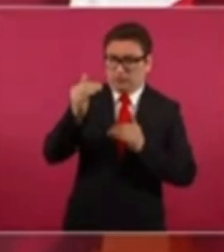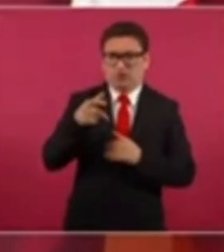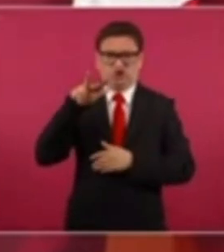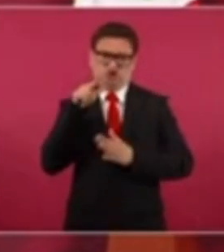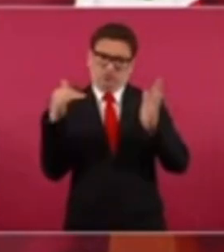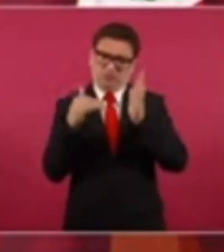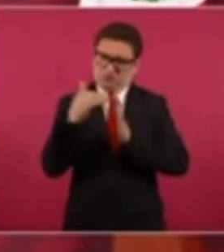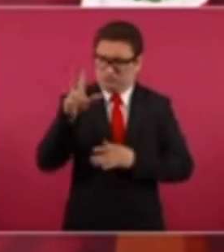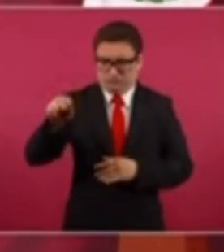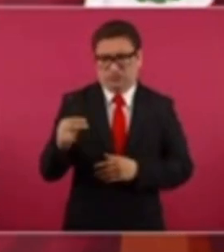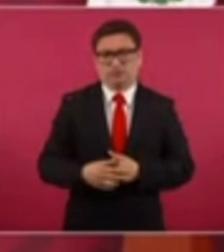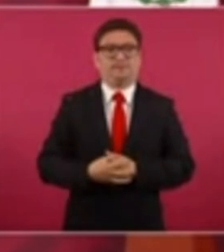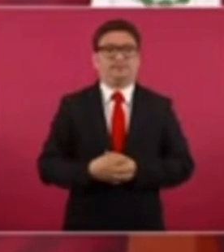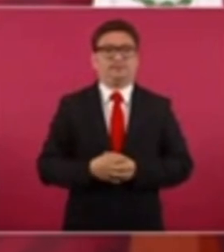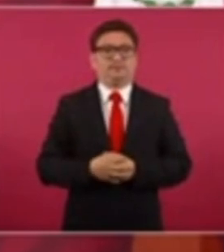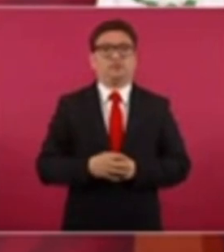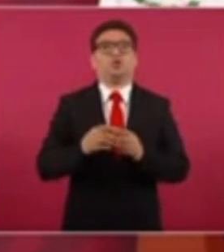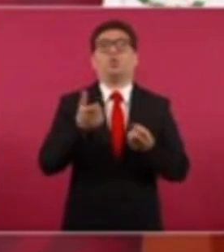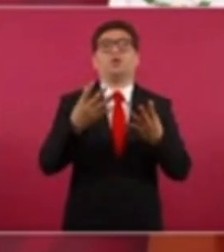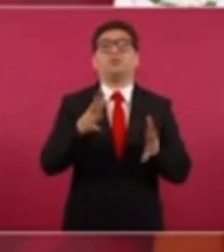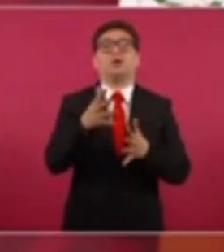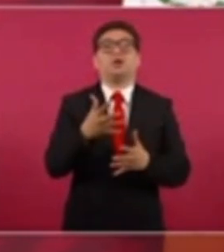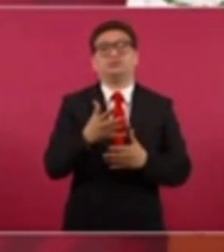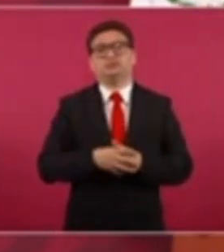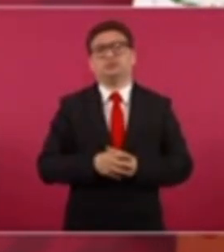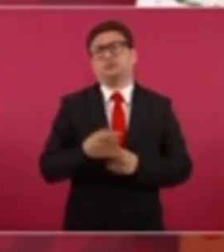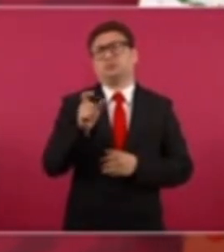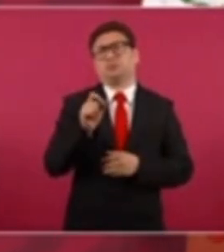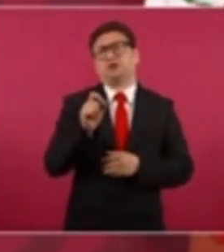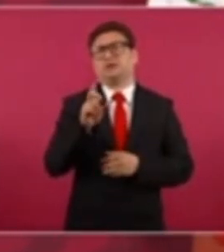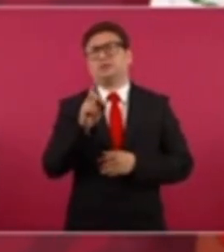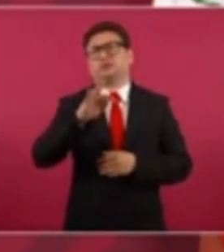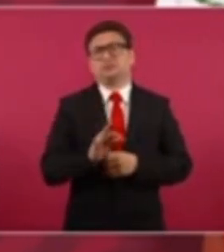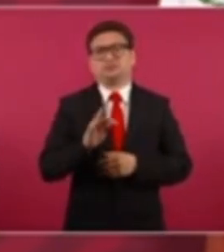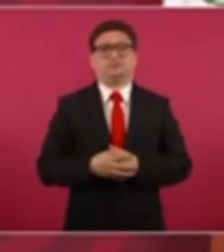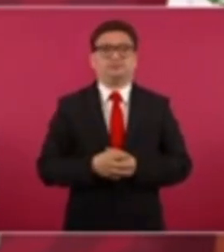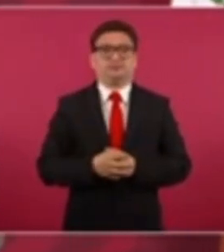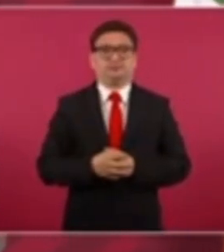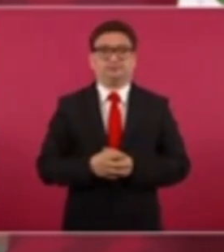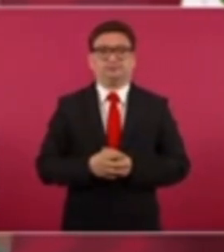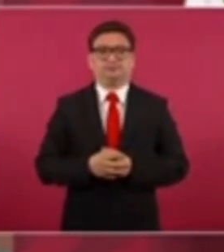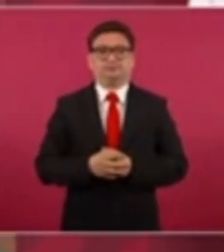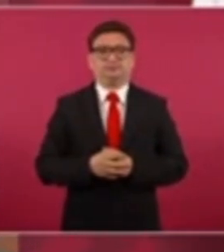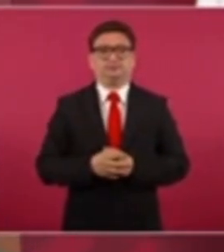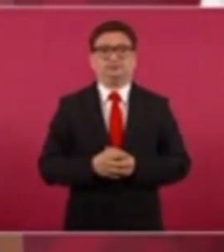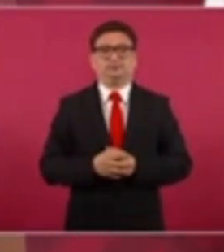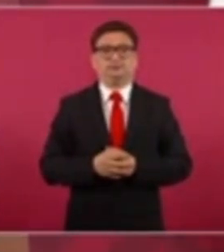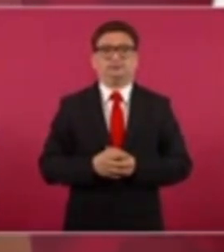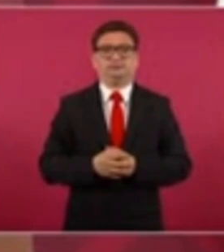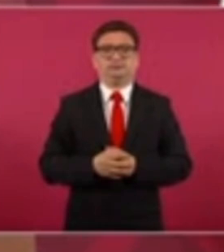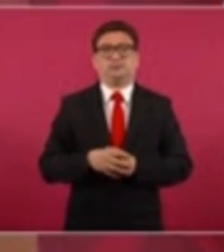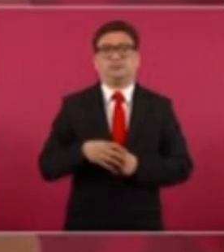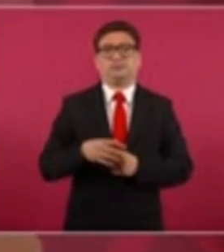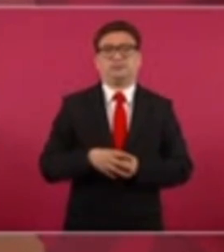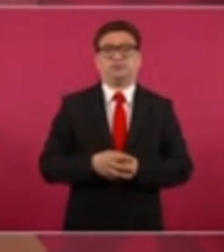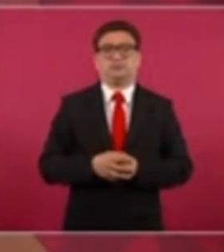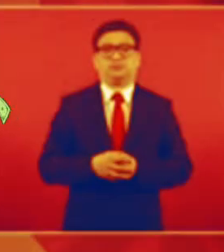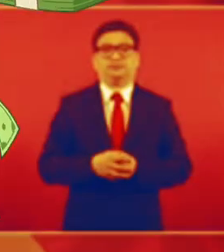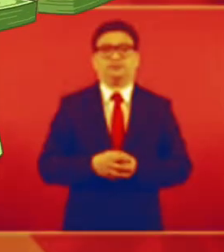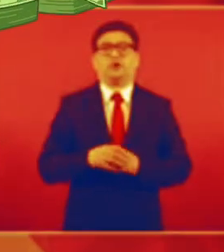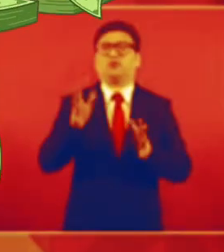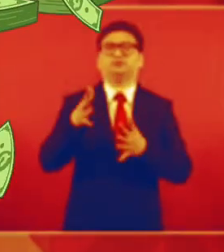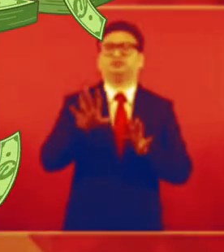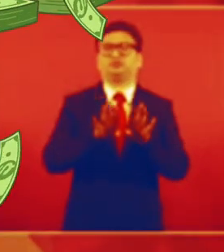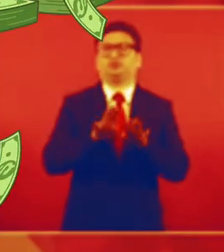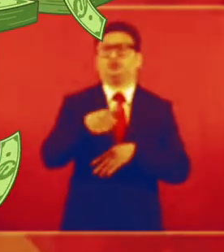pero no 18 mil millones. ¿Cuánto? Pues como un 20, 30 por ciento. sea, va a como… ¿Mienes que